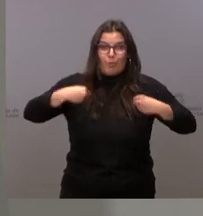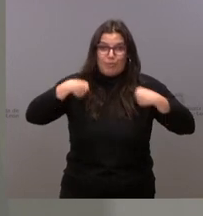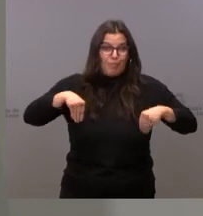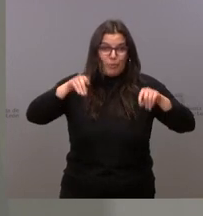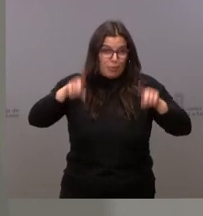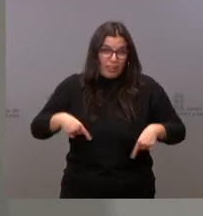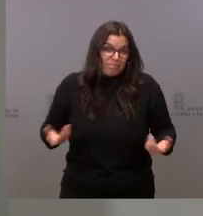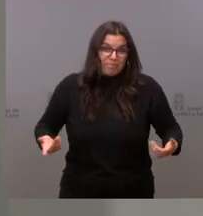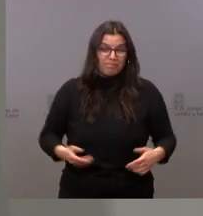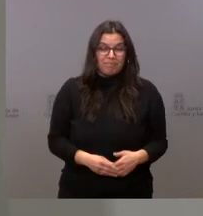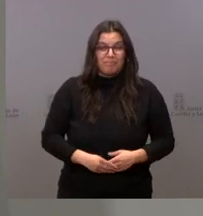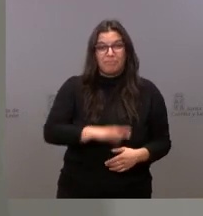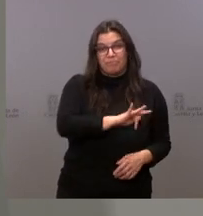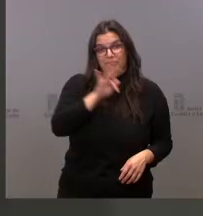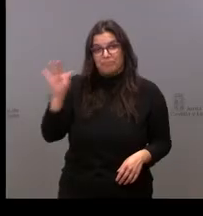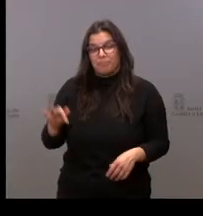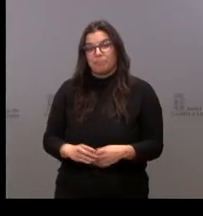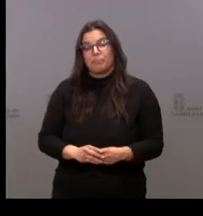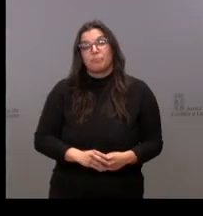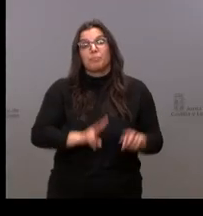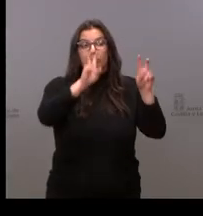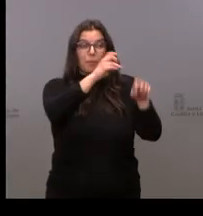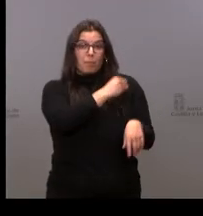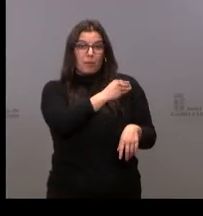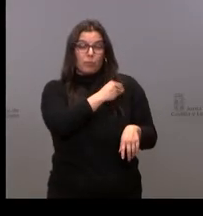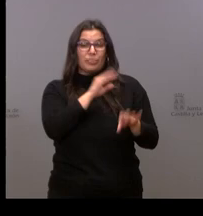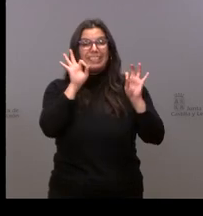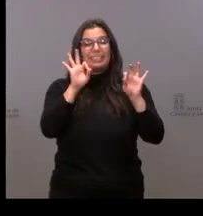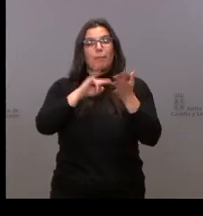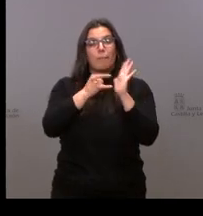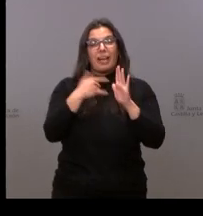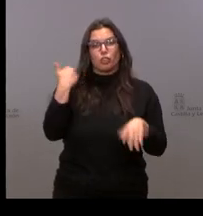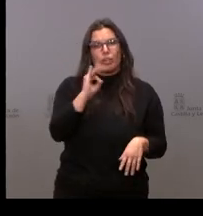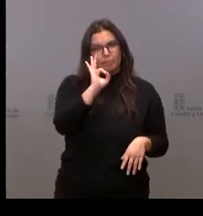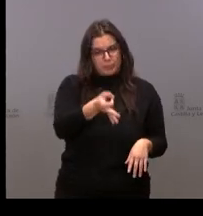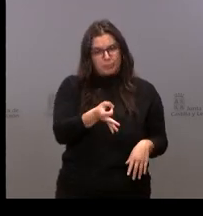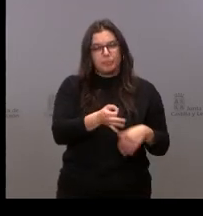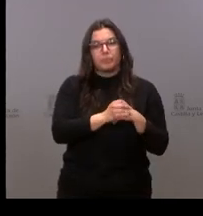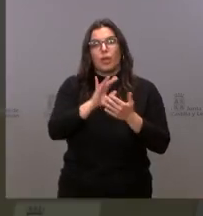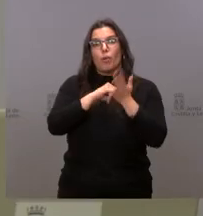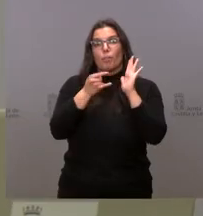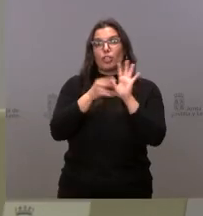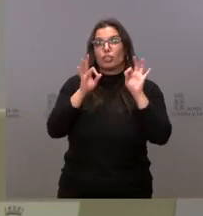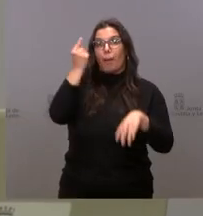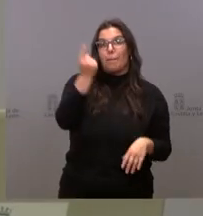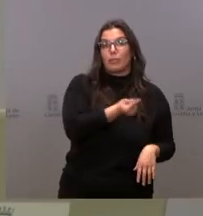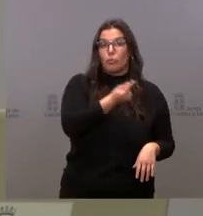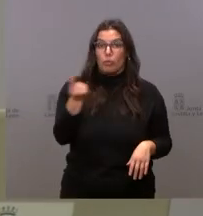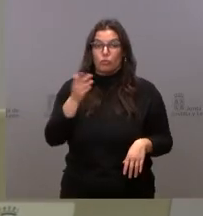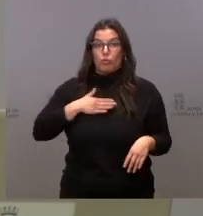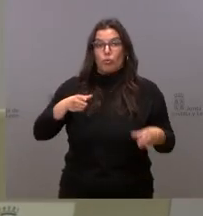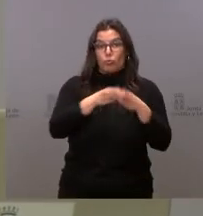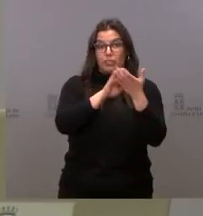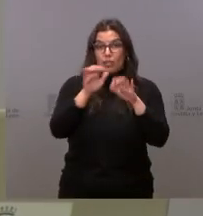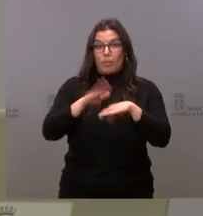misma respuesta. Y respecto a la pregunta de relación con el plan Soria, efectivamente, el proyecto de presupuestos de la Junta de